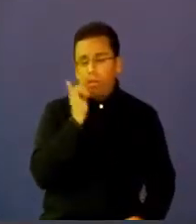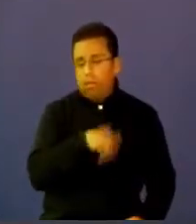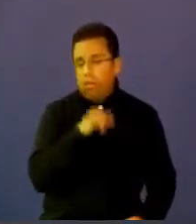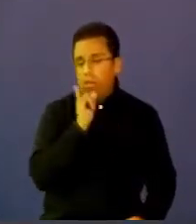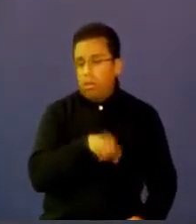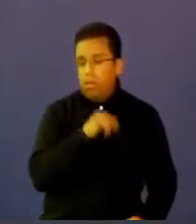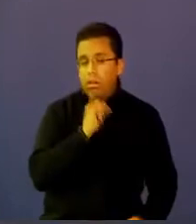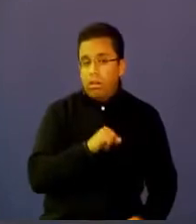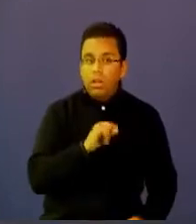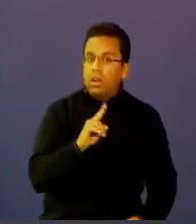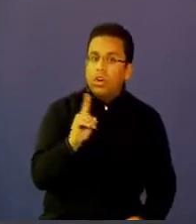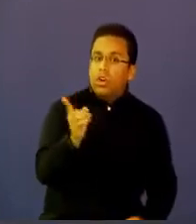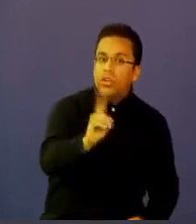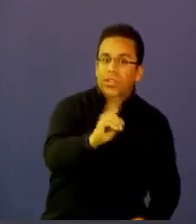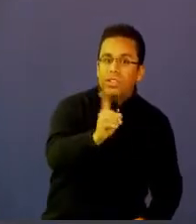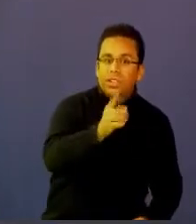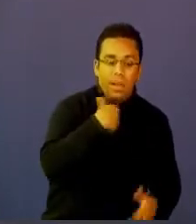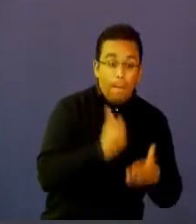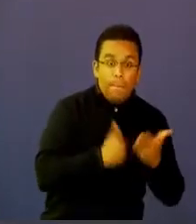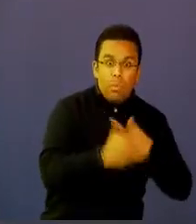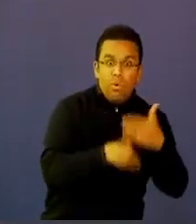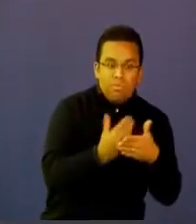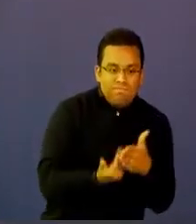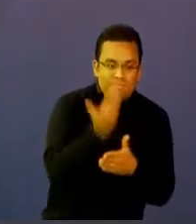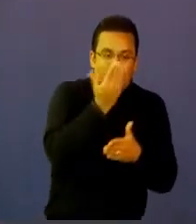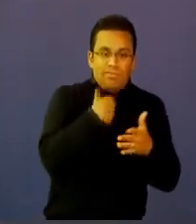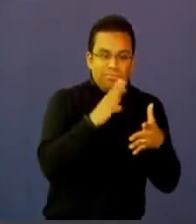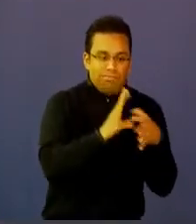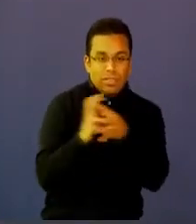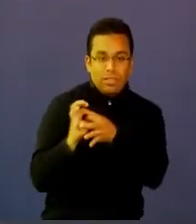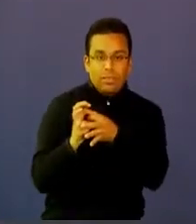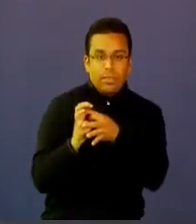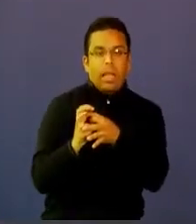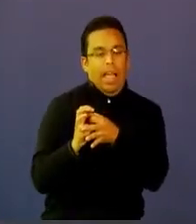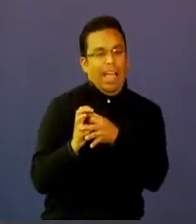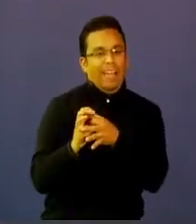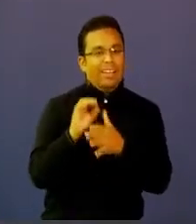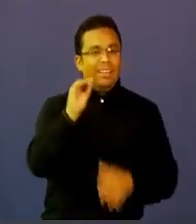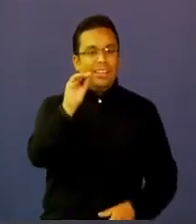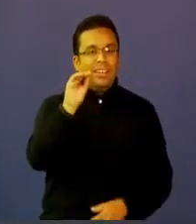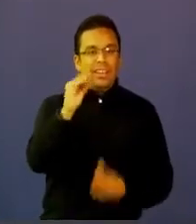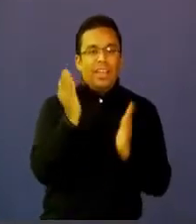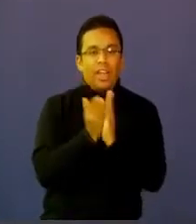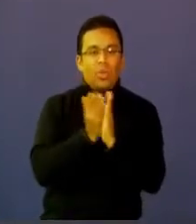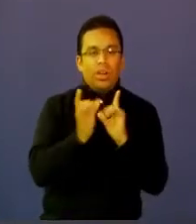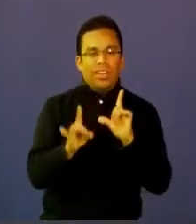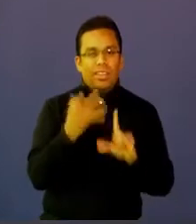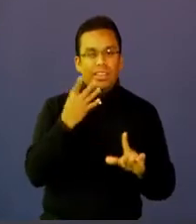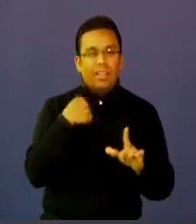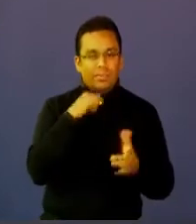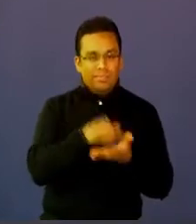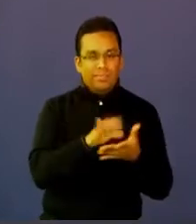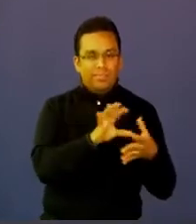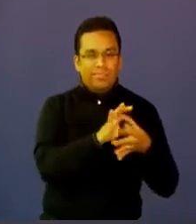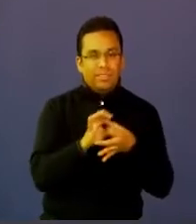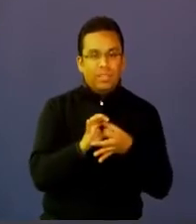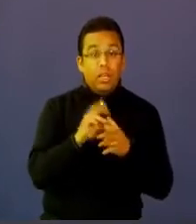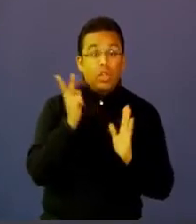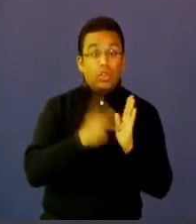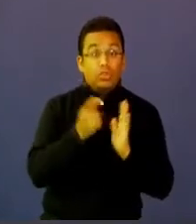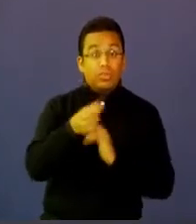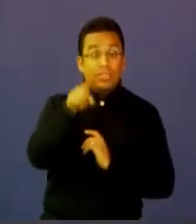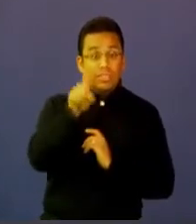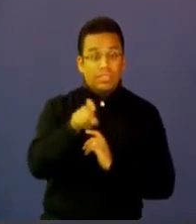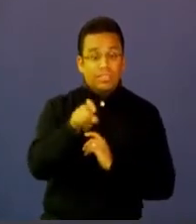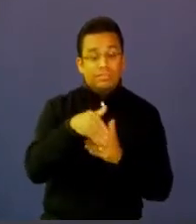sino que cada vez más, y ahí empiezo a conectar con lo que ha sido el eje central de Educa Digital 2016, empieza el